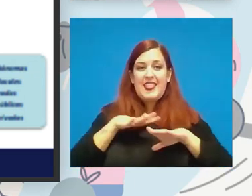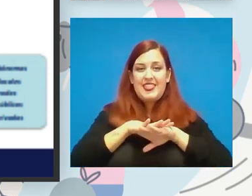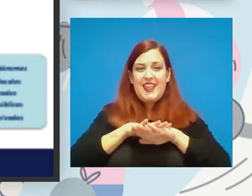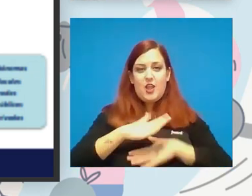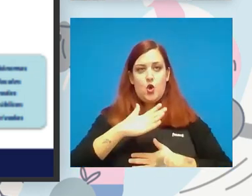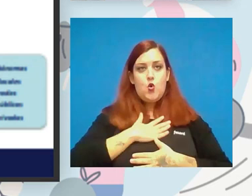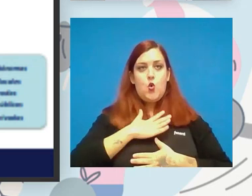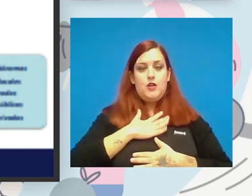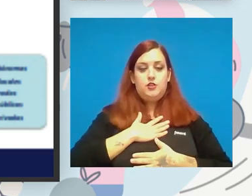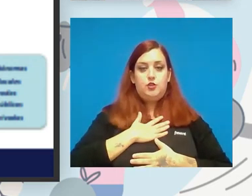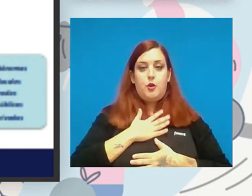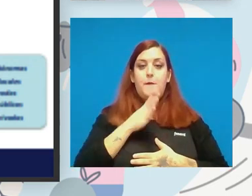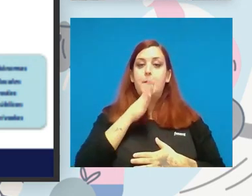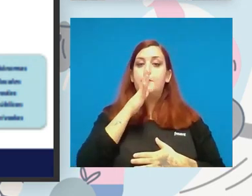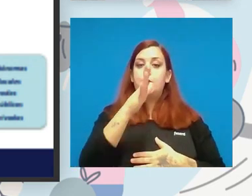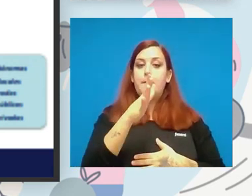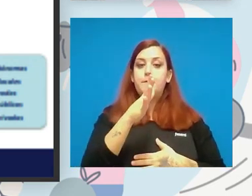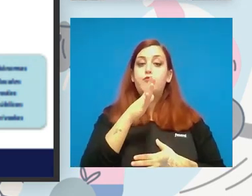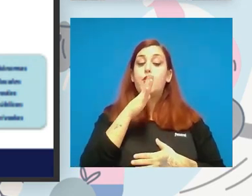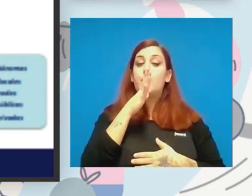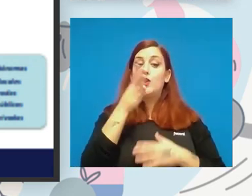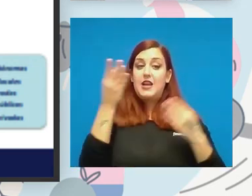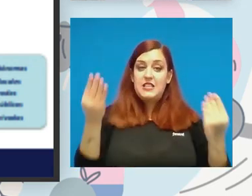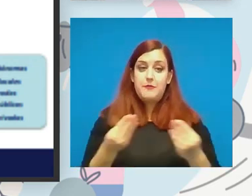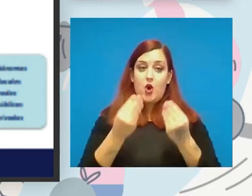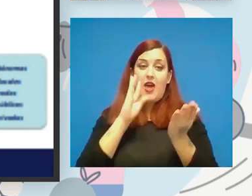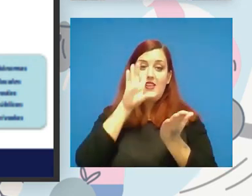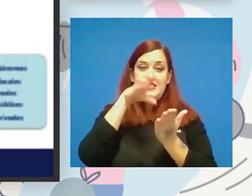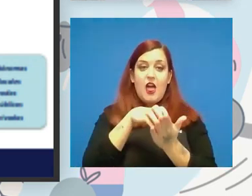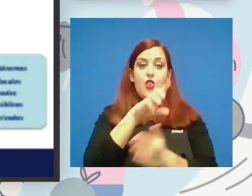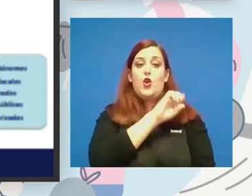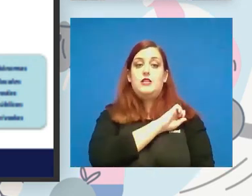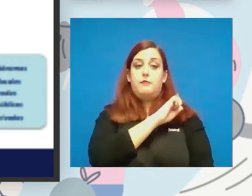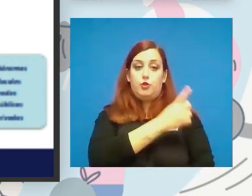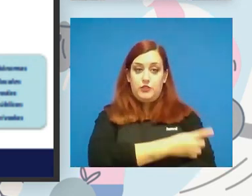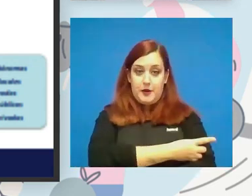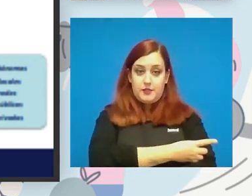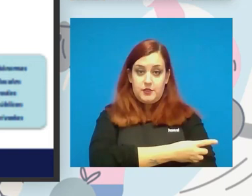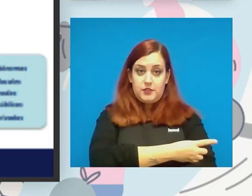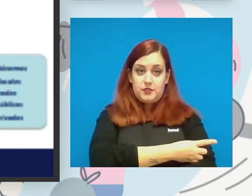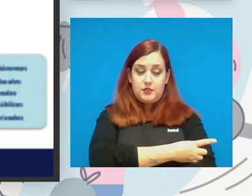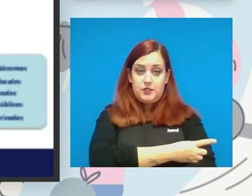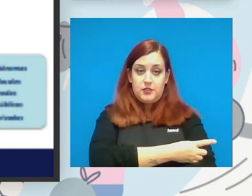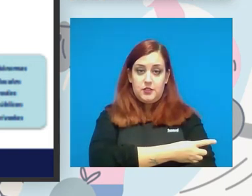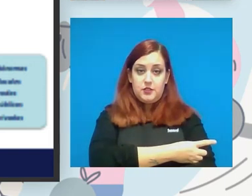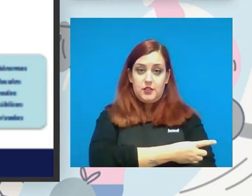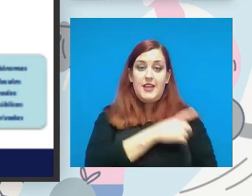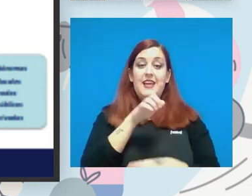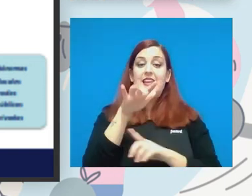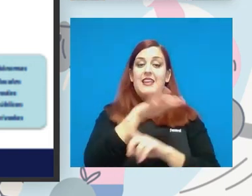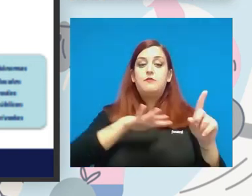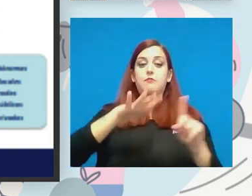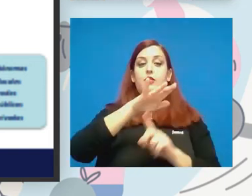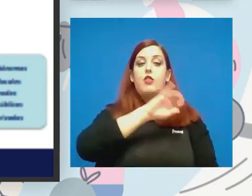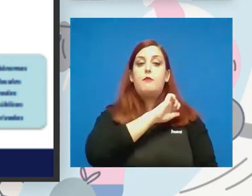¿por qué? porque es mejora de instalaciones deportivas y espacios deportivos